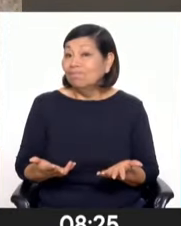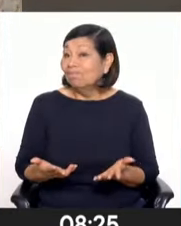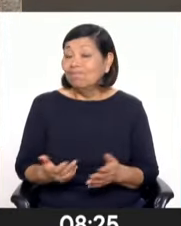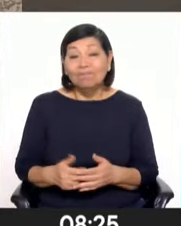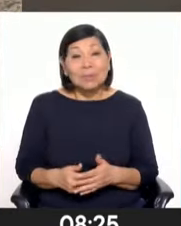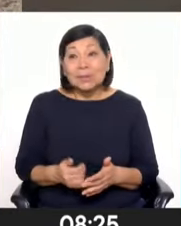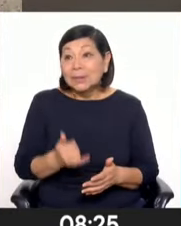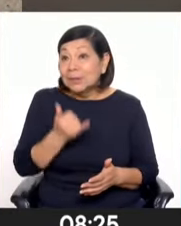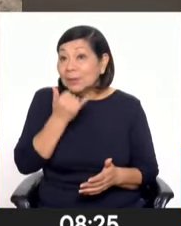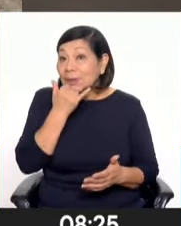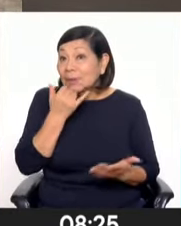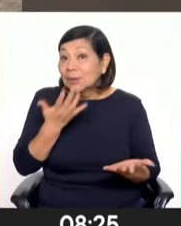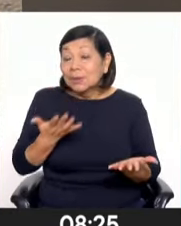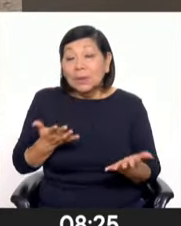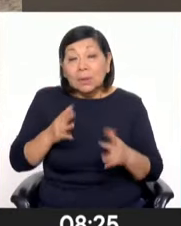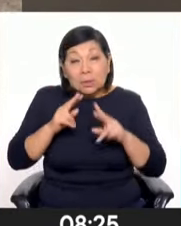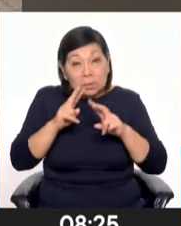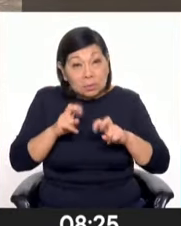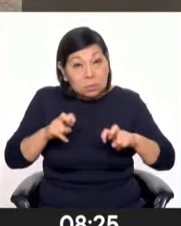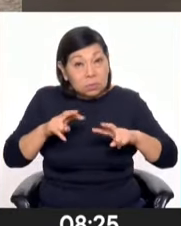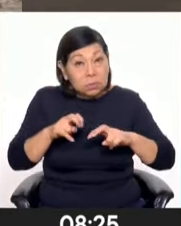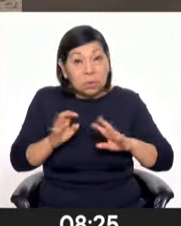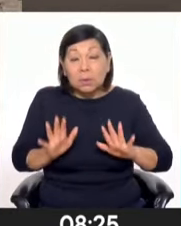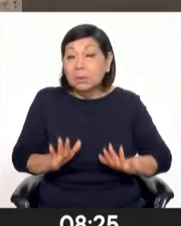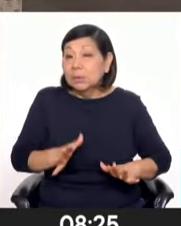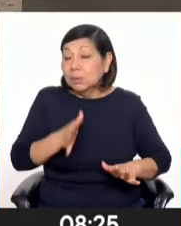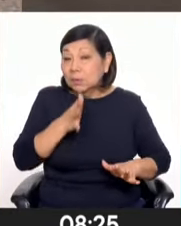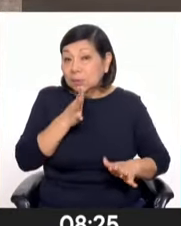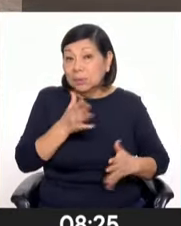repetir, estoy a la recabación de esta información.